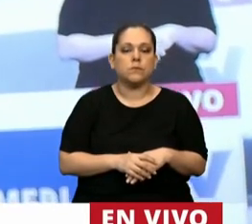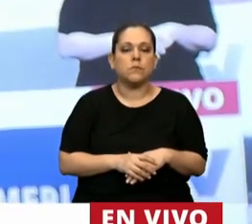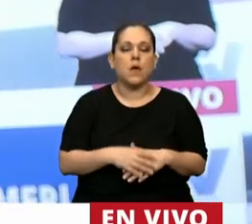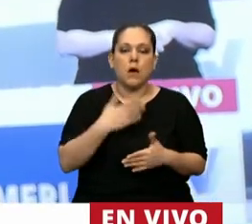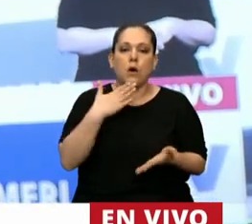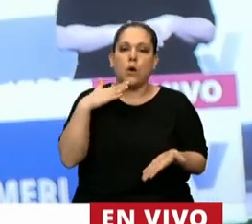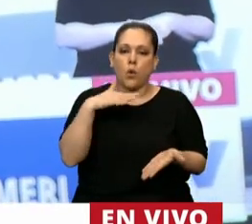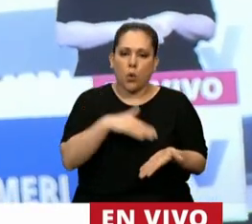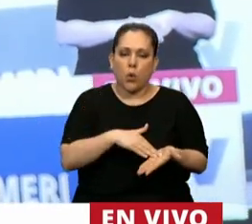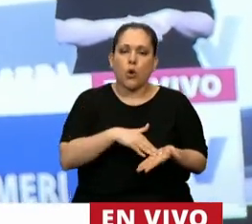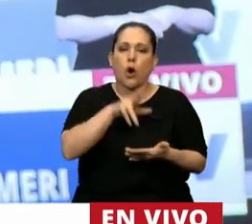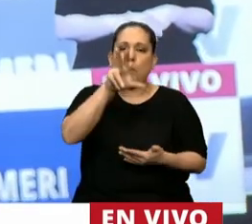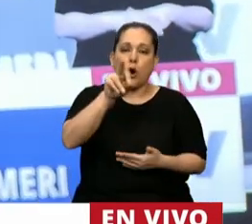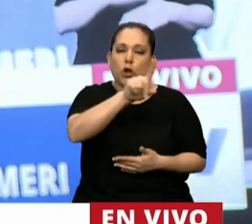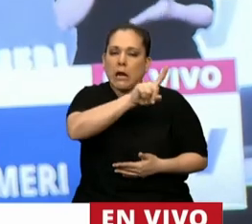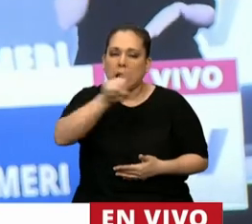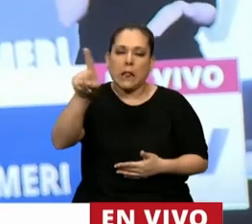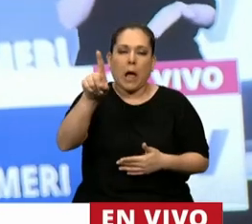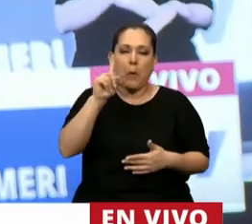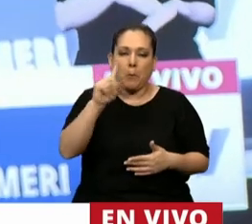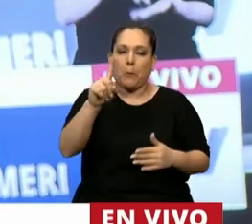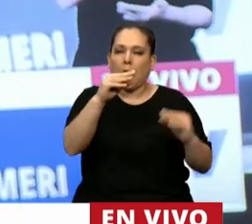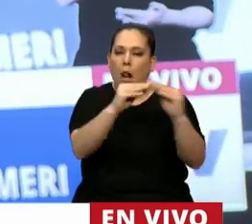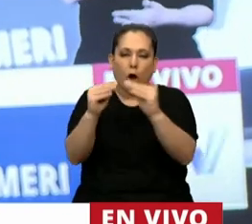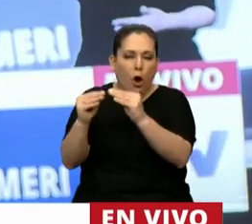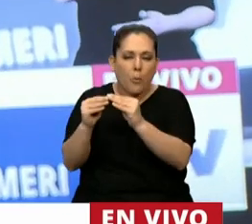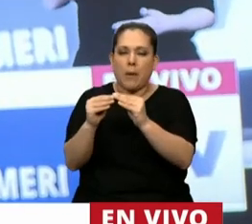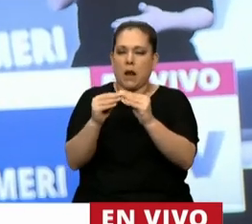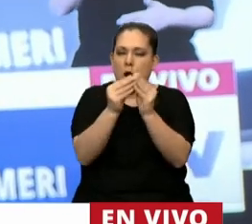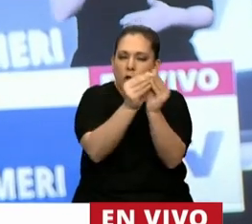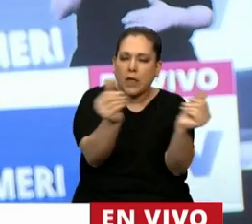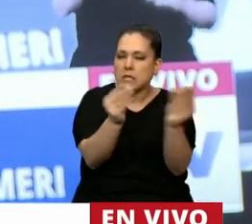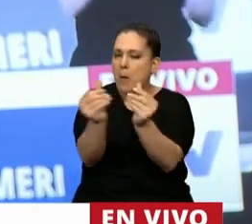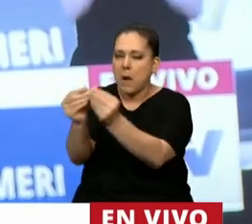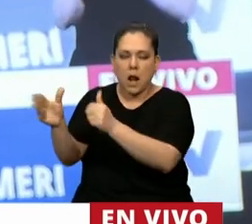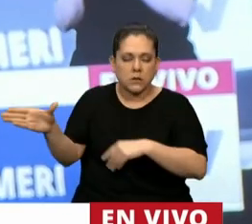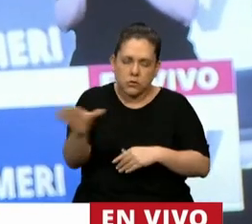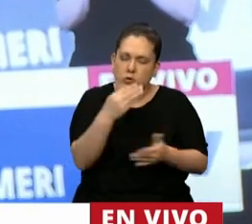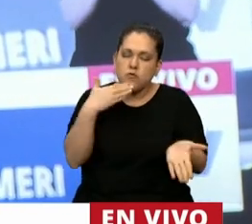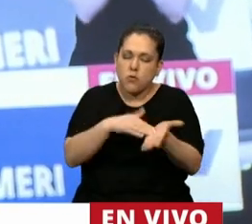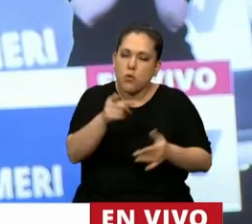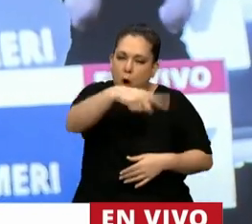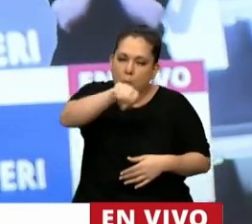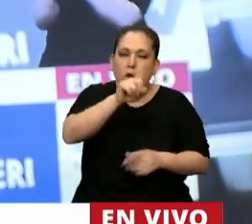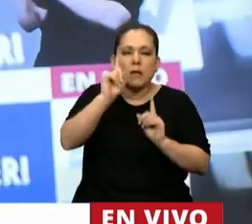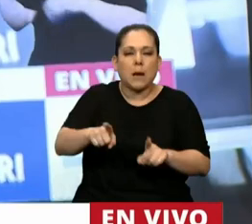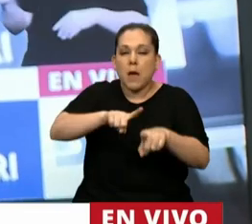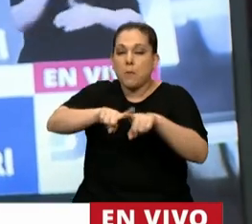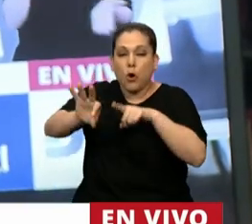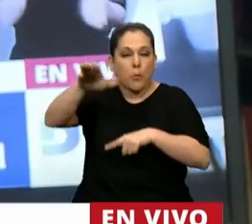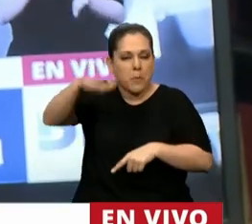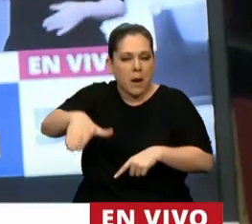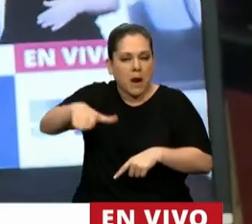Juro por los 30.000 compañeros detenidos desaparecidos, juro por mi hermanito